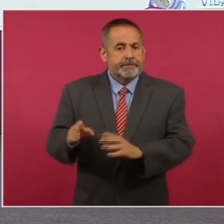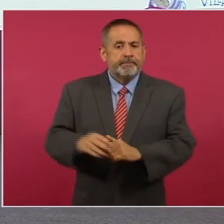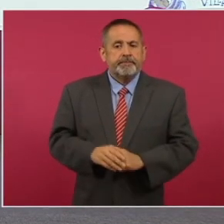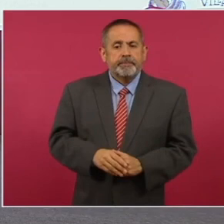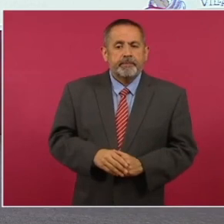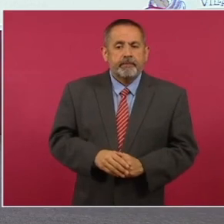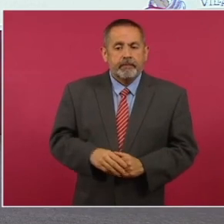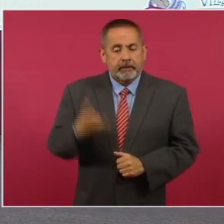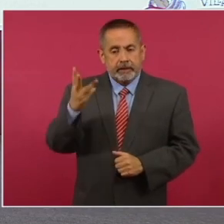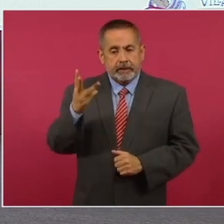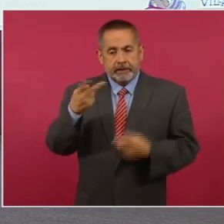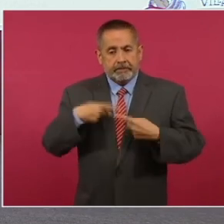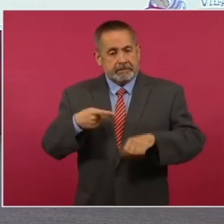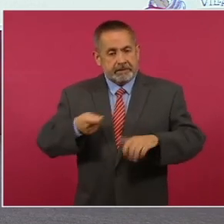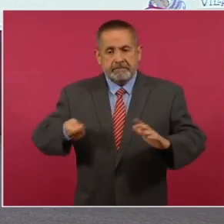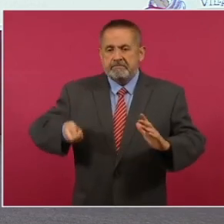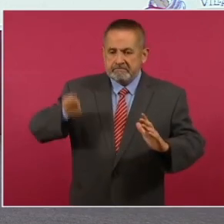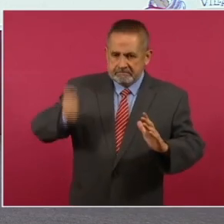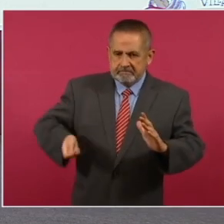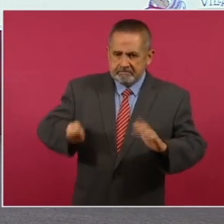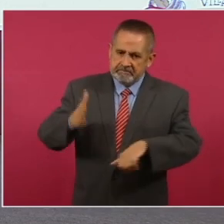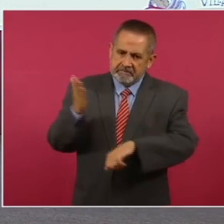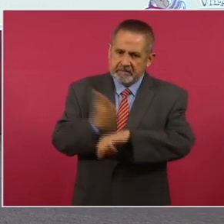Tres sentenciados, integrantes de Guerreros Unidos. San Rafael Amor. Gracias.